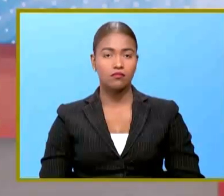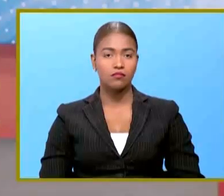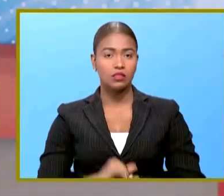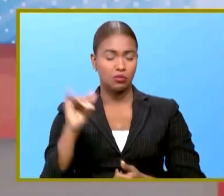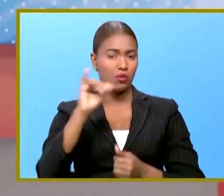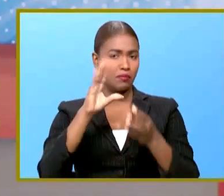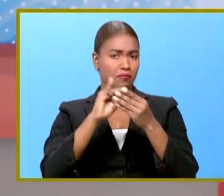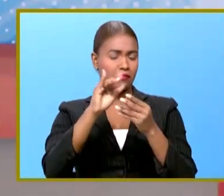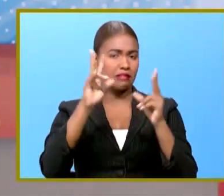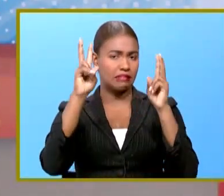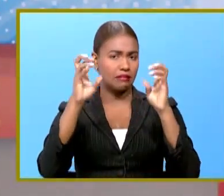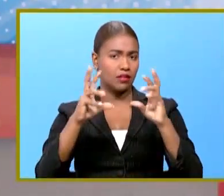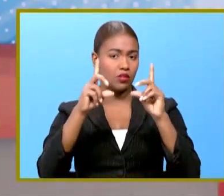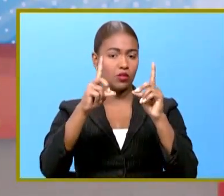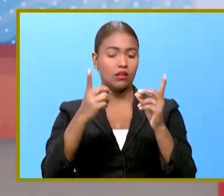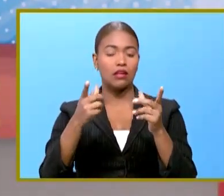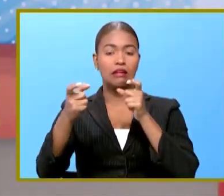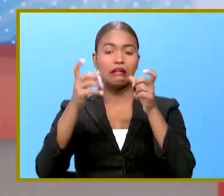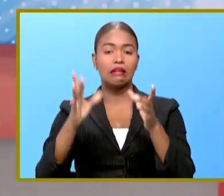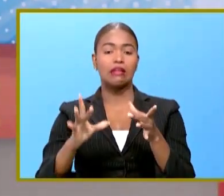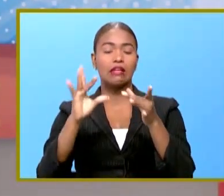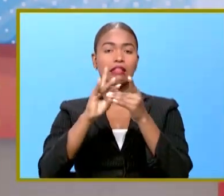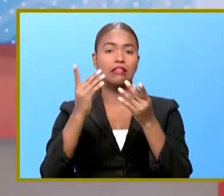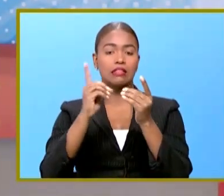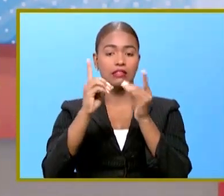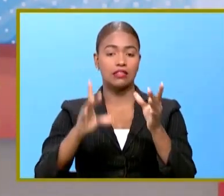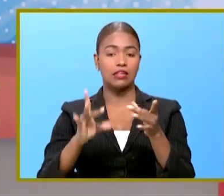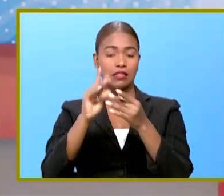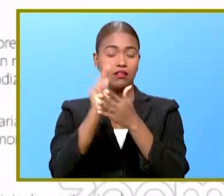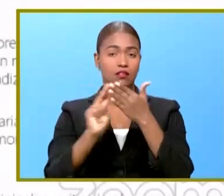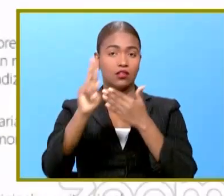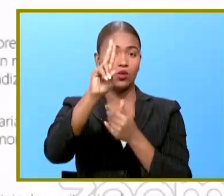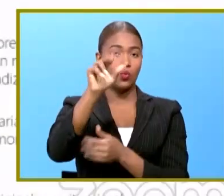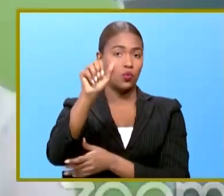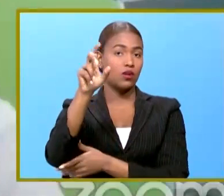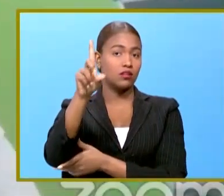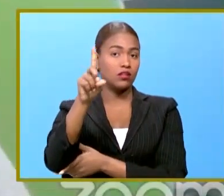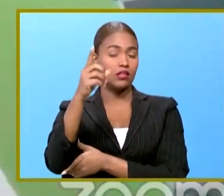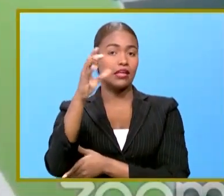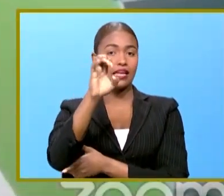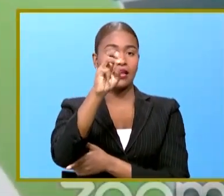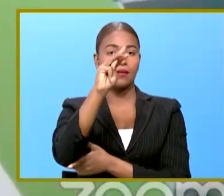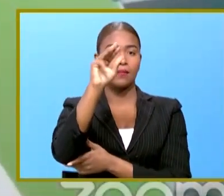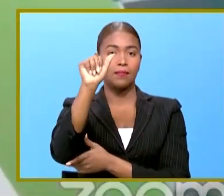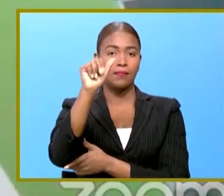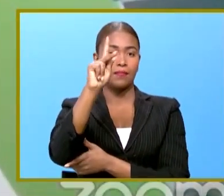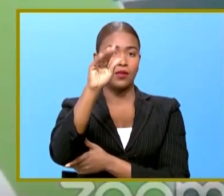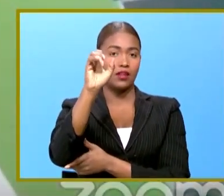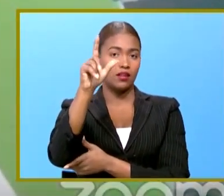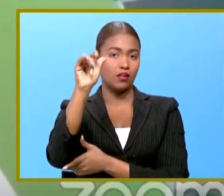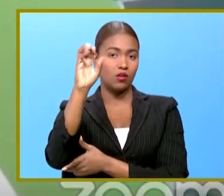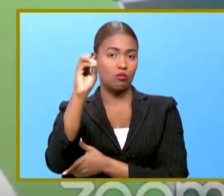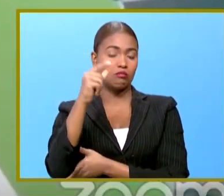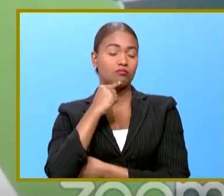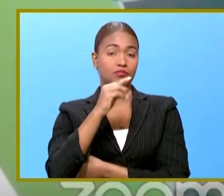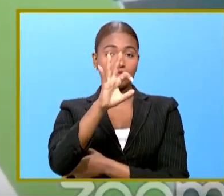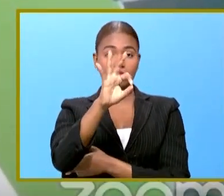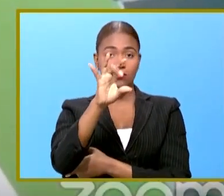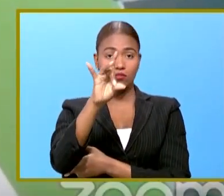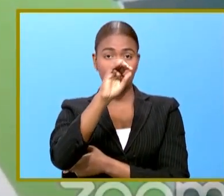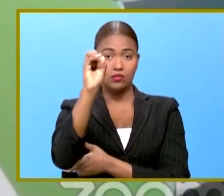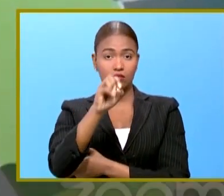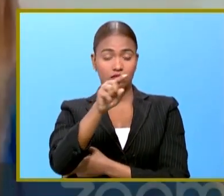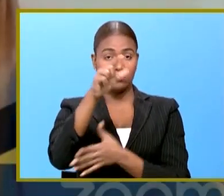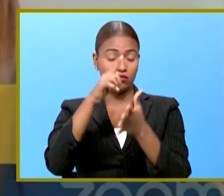Precisamente hablando de educación la rectora de la Universidad Autónoma de Santo Domingo Guas Enma Polanco aseguró que el 98%